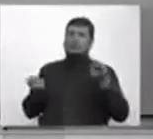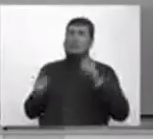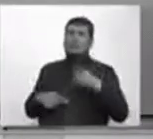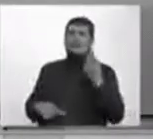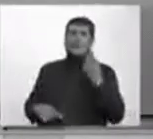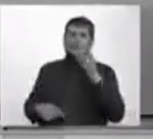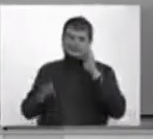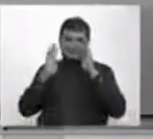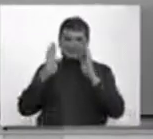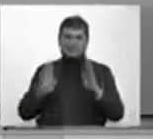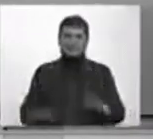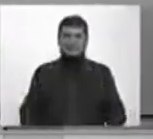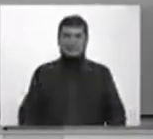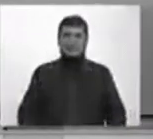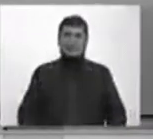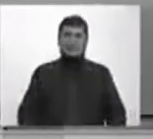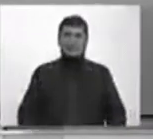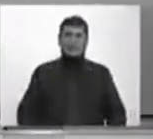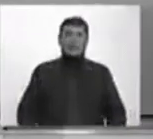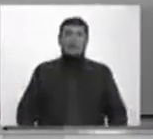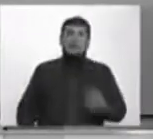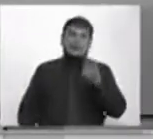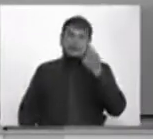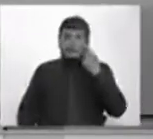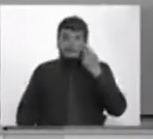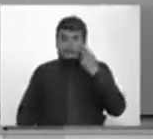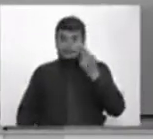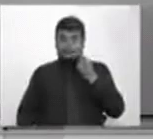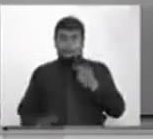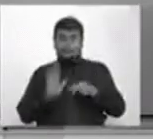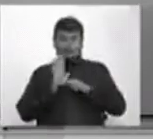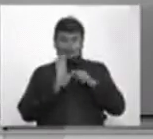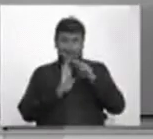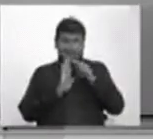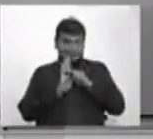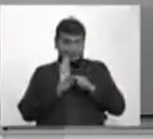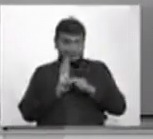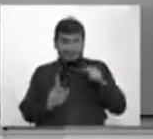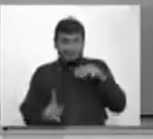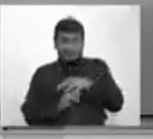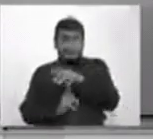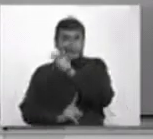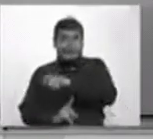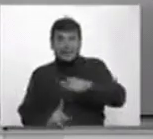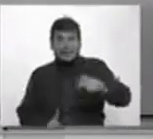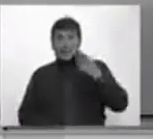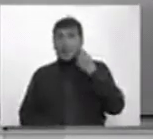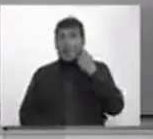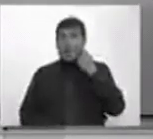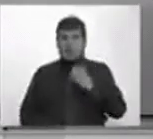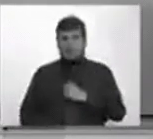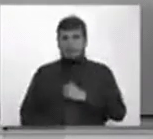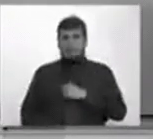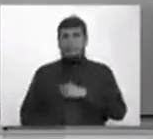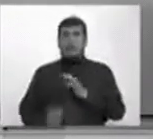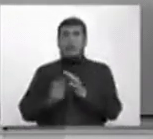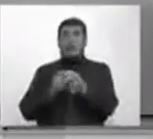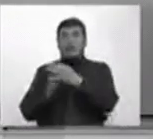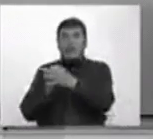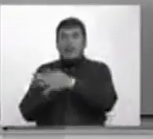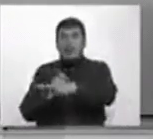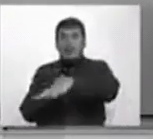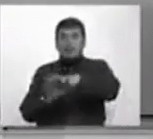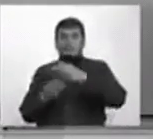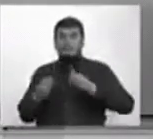que está haciendo el gobierno nacional como política sobre la sociedad civil que habita los territorios